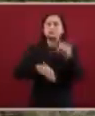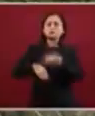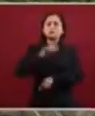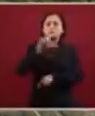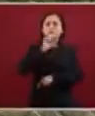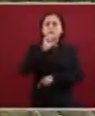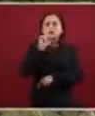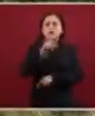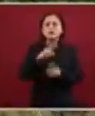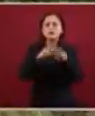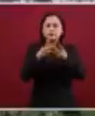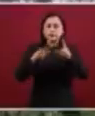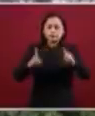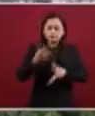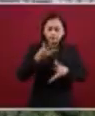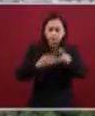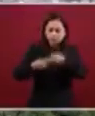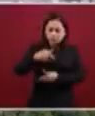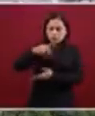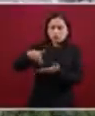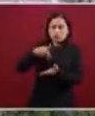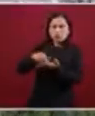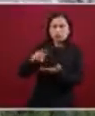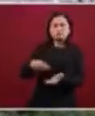económico y sustentable de la región.